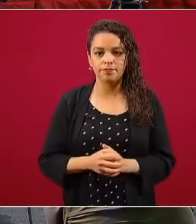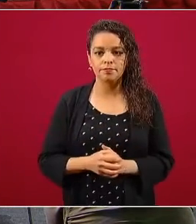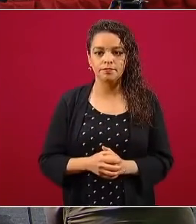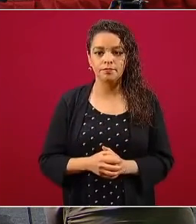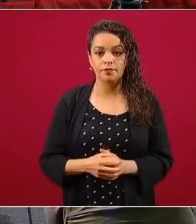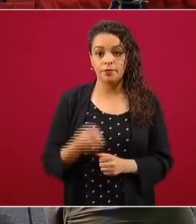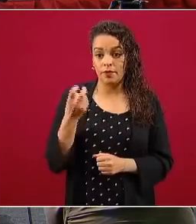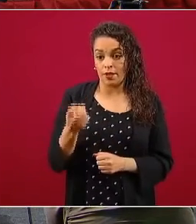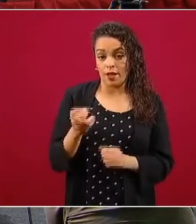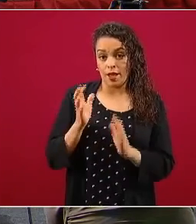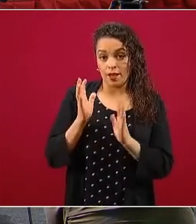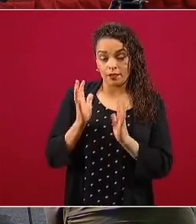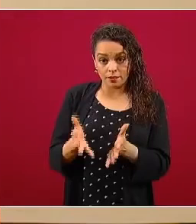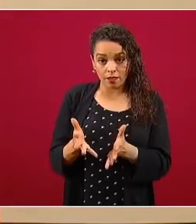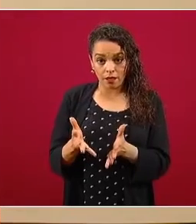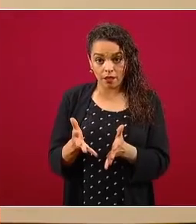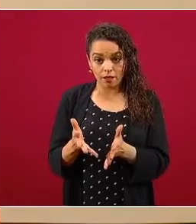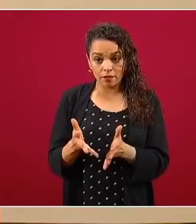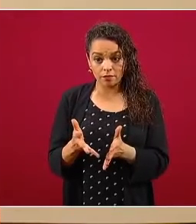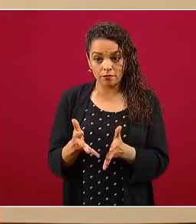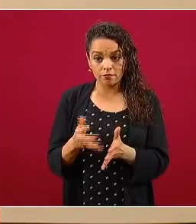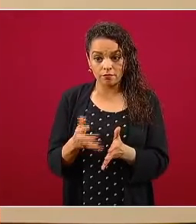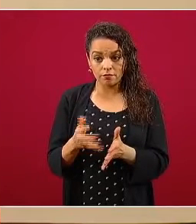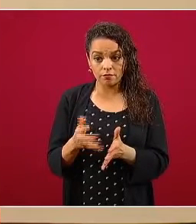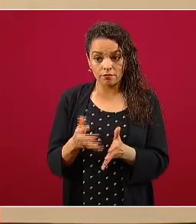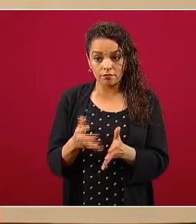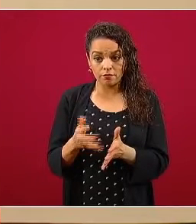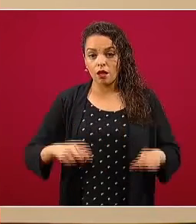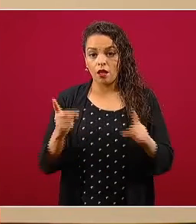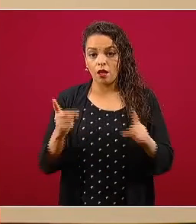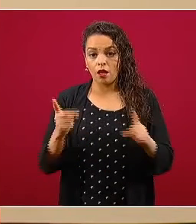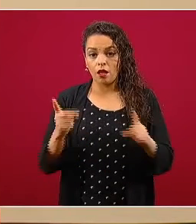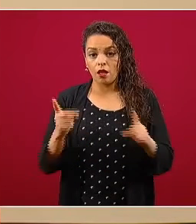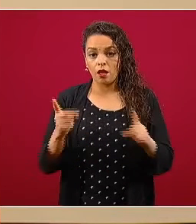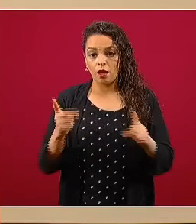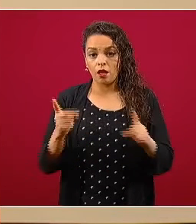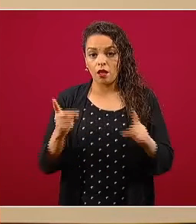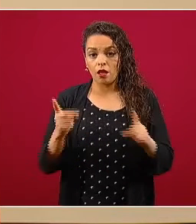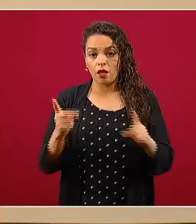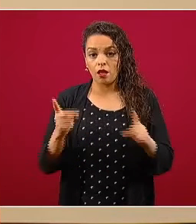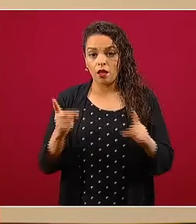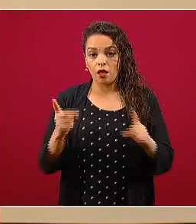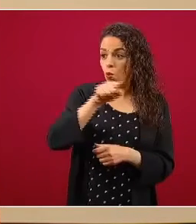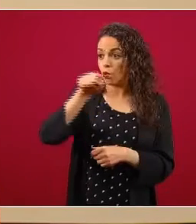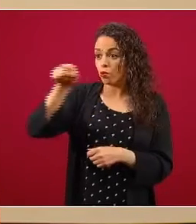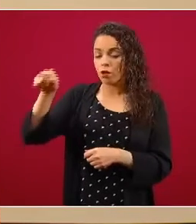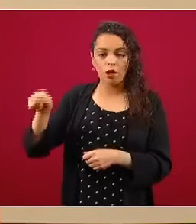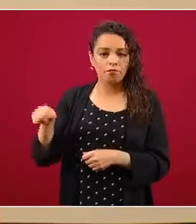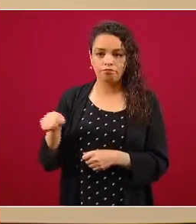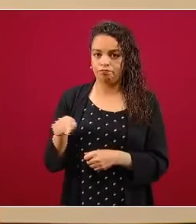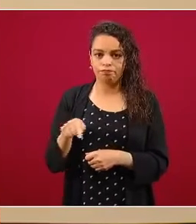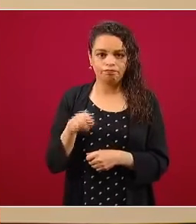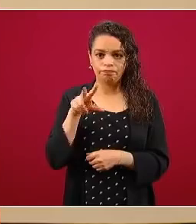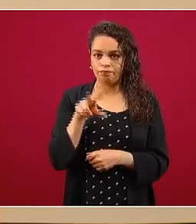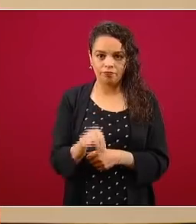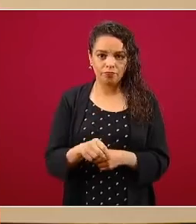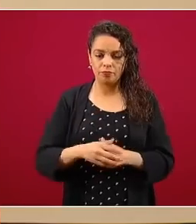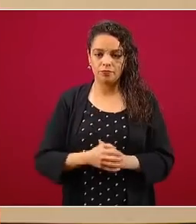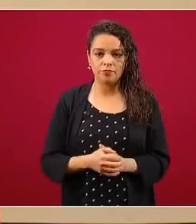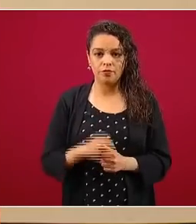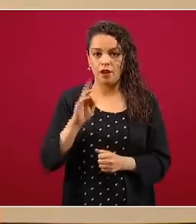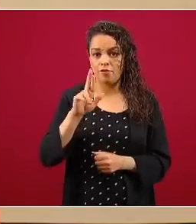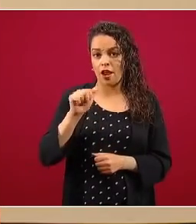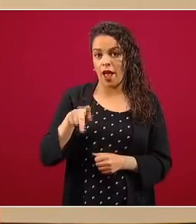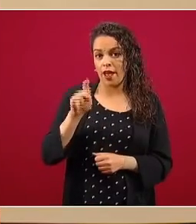no se contemplan actividades en yacimientos no convencionales, fracking. Por tanto, los